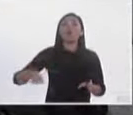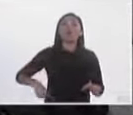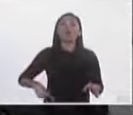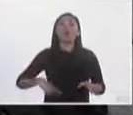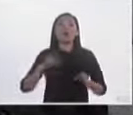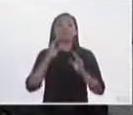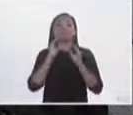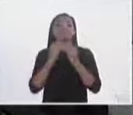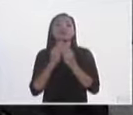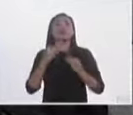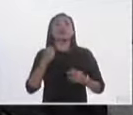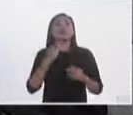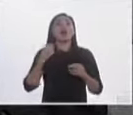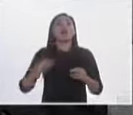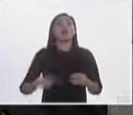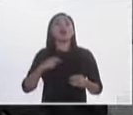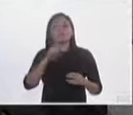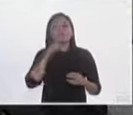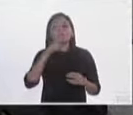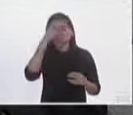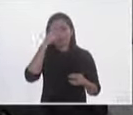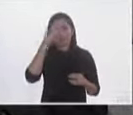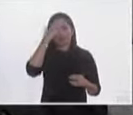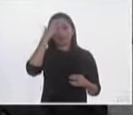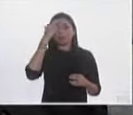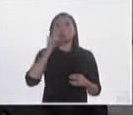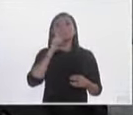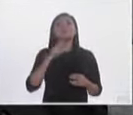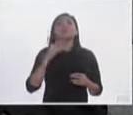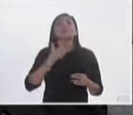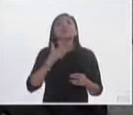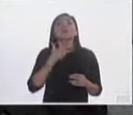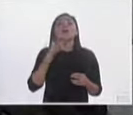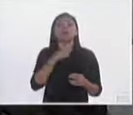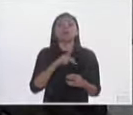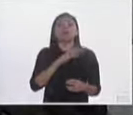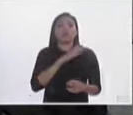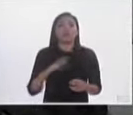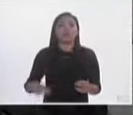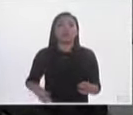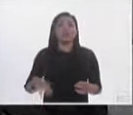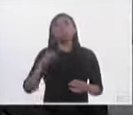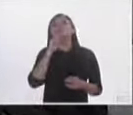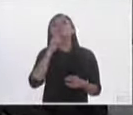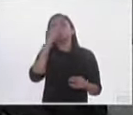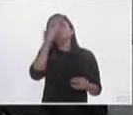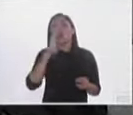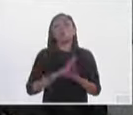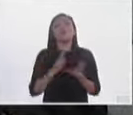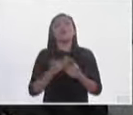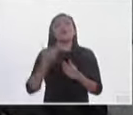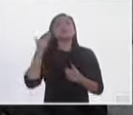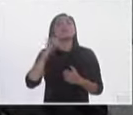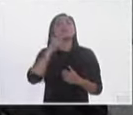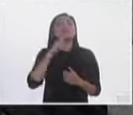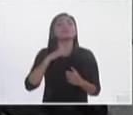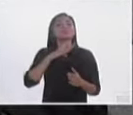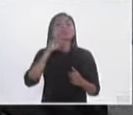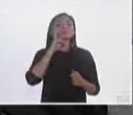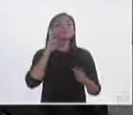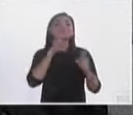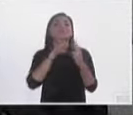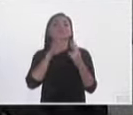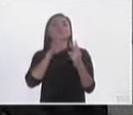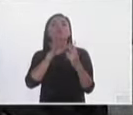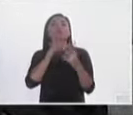pero sí va a alentar a los partidos a que escojan o elijan mejor a sus candidatos y, obviamente, no van a terminar con la corrupción que todo mundo señala